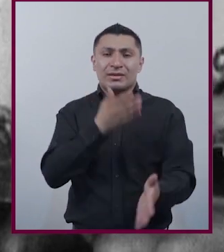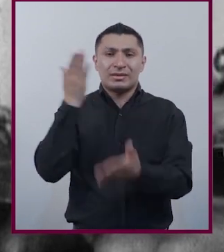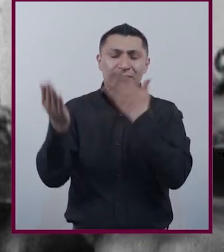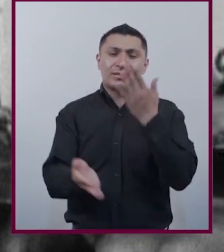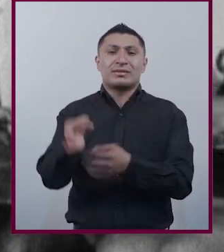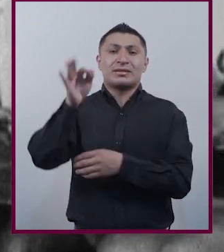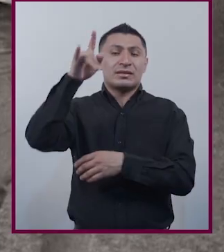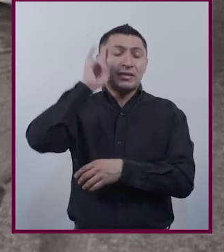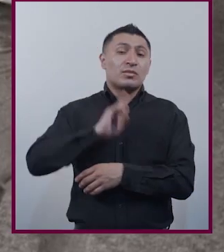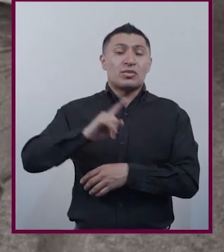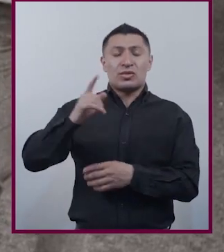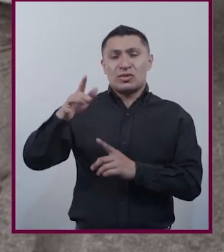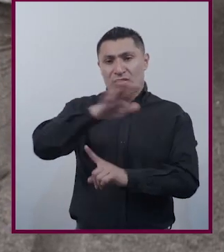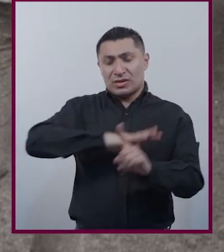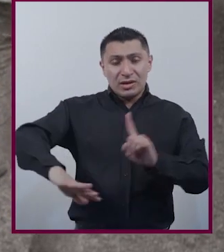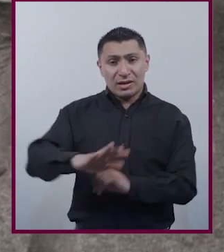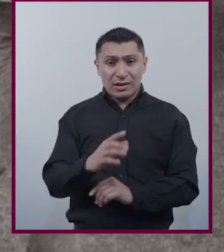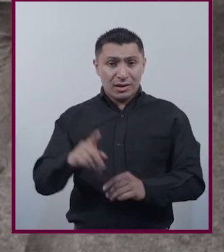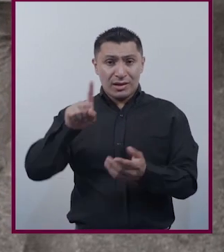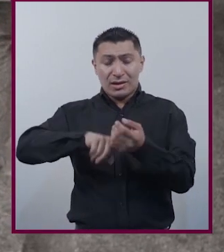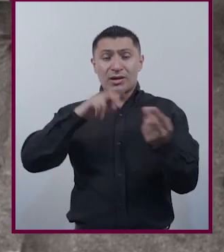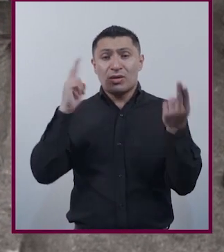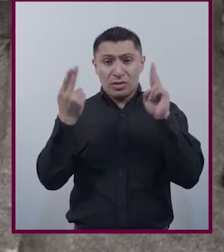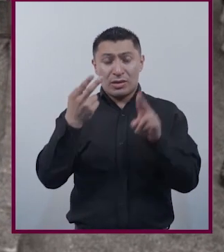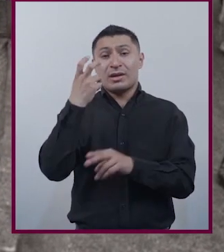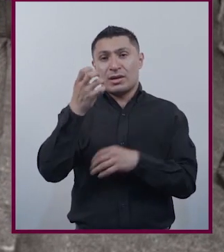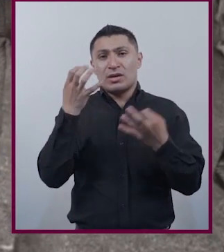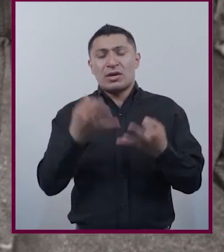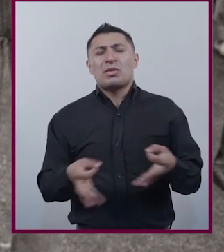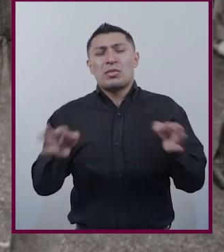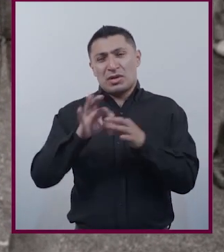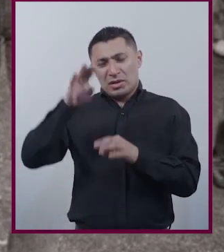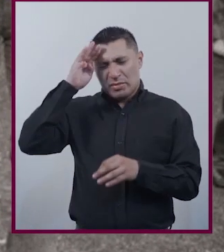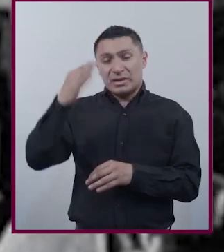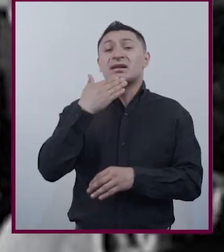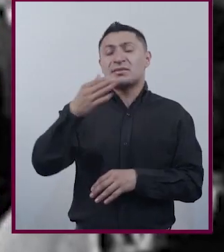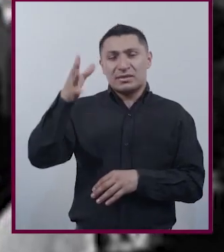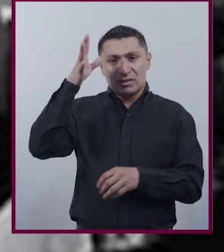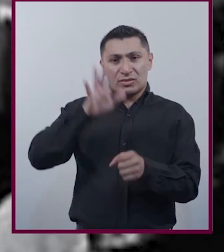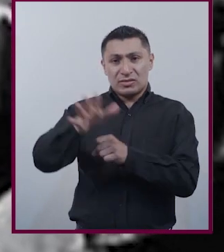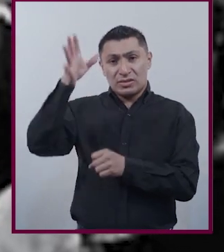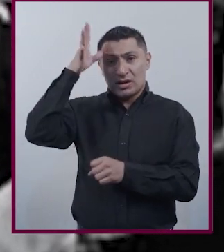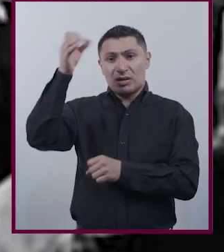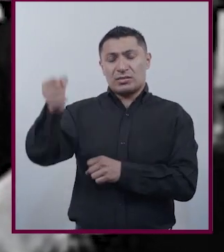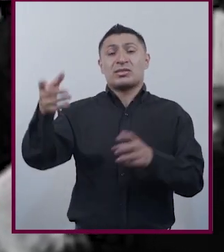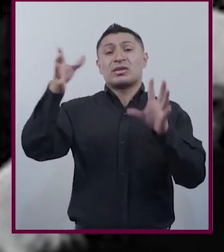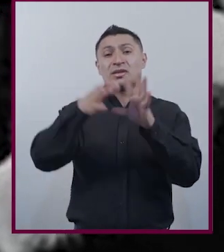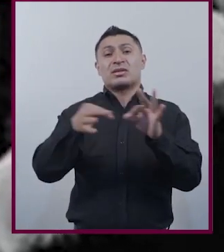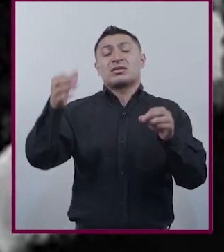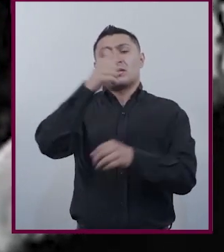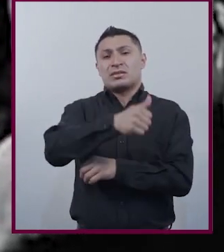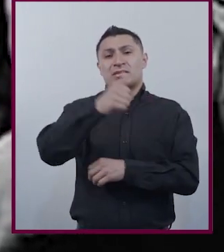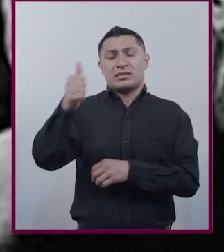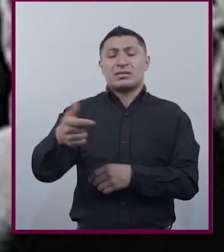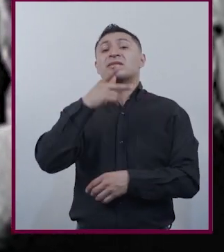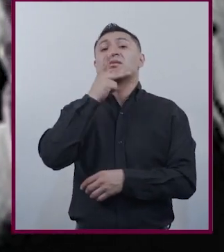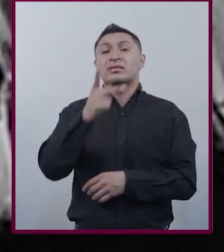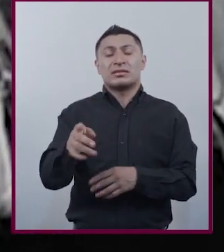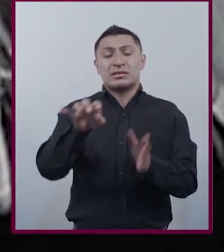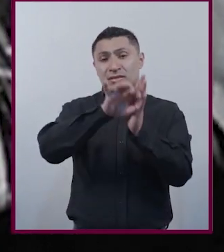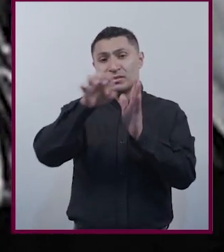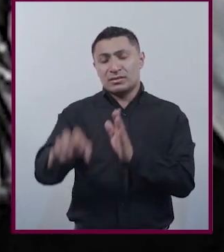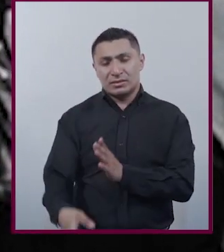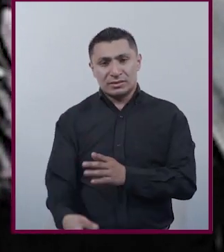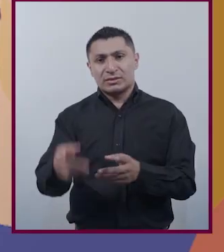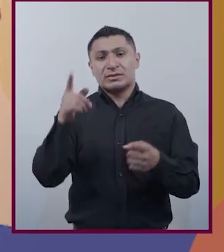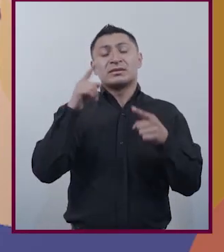en las universidades Para ello era importante pensar bien los conceptos, esclarecer cada término Por ejemplo